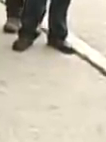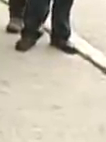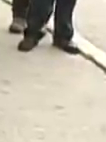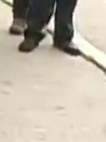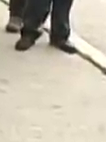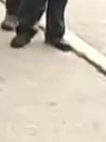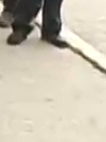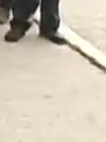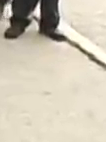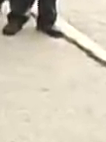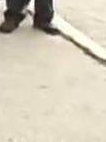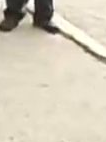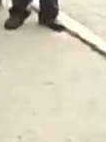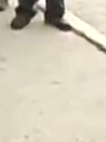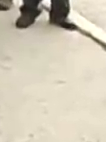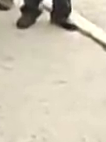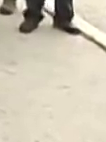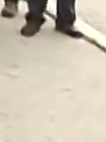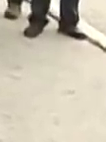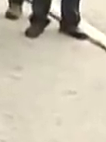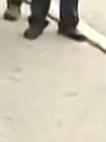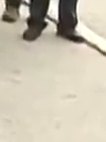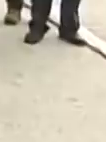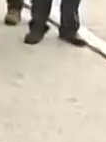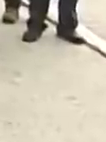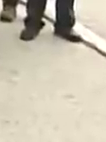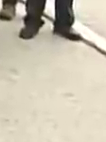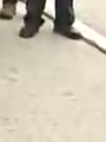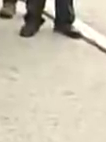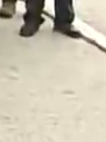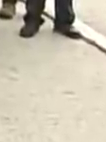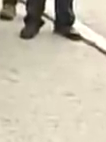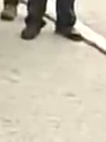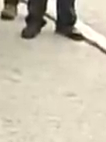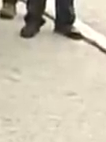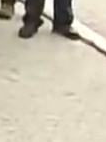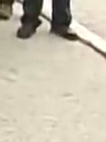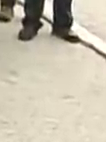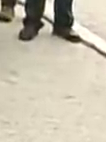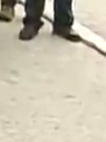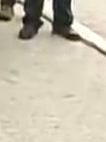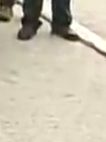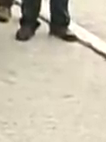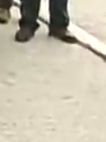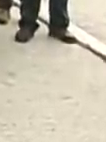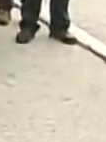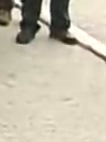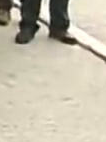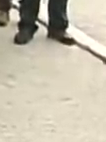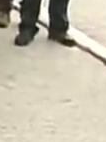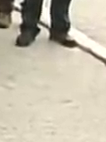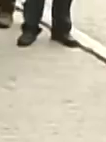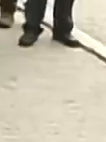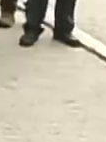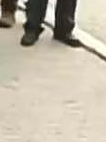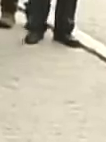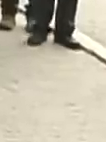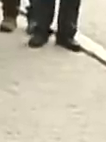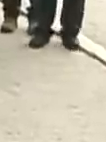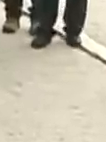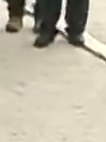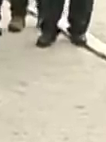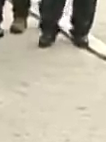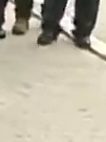Dios y la naturaleza, nos dieron este cantar, algo sobrenatural, es mi gaita